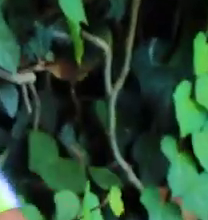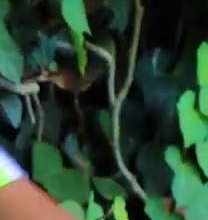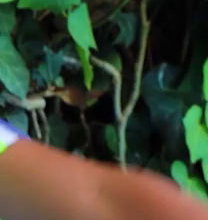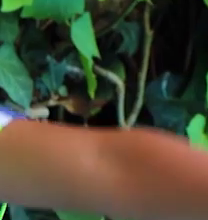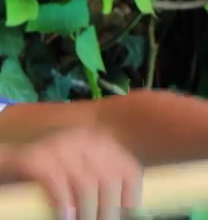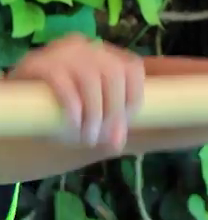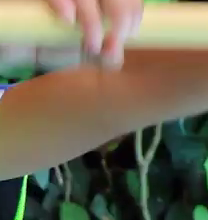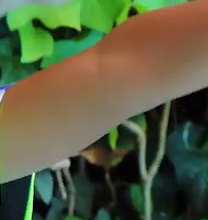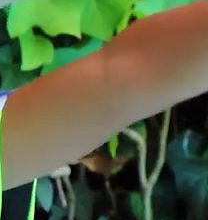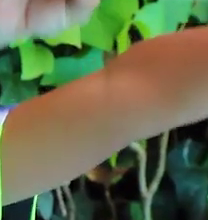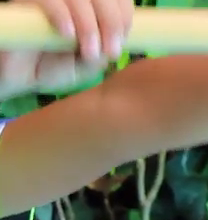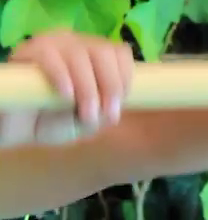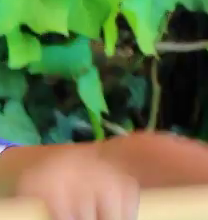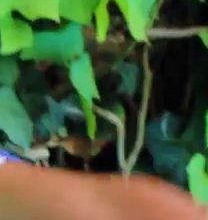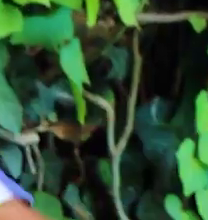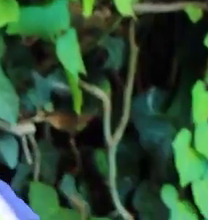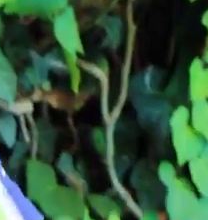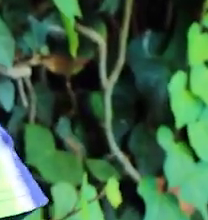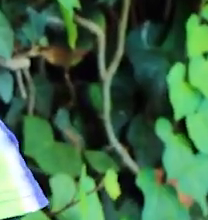Respiramos.